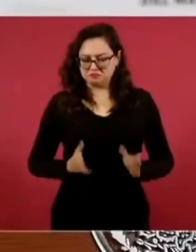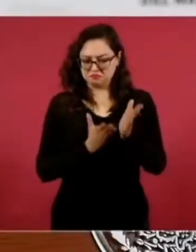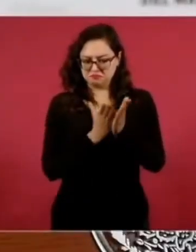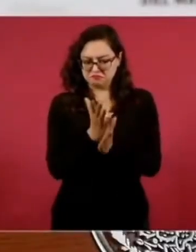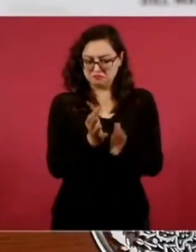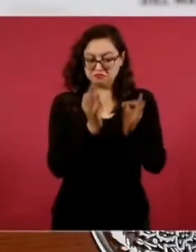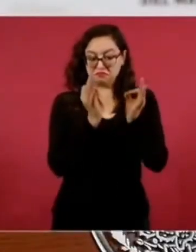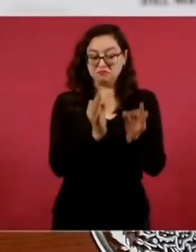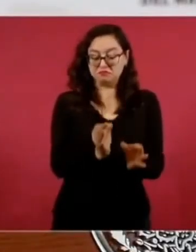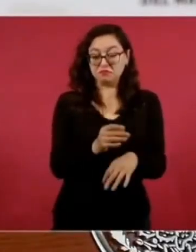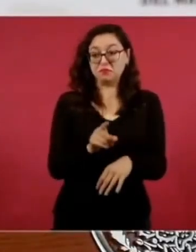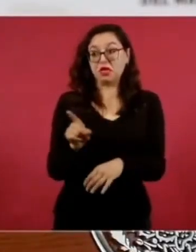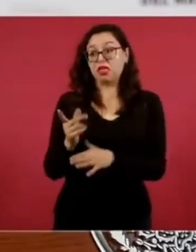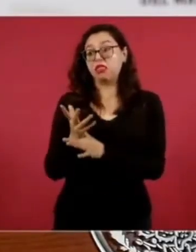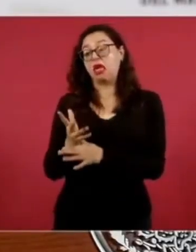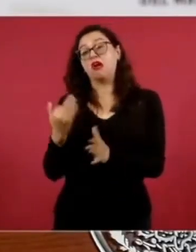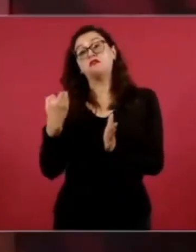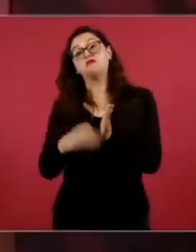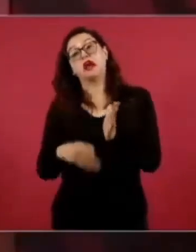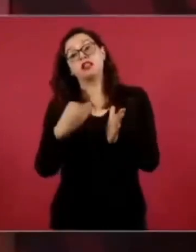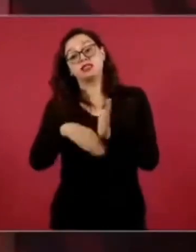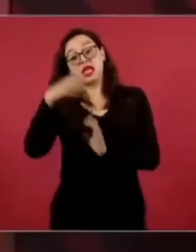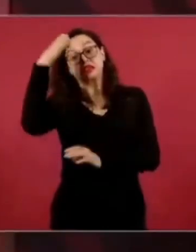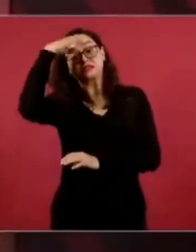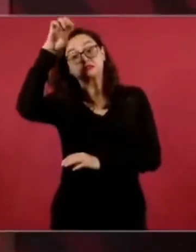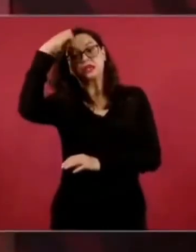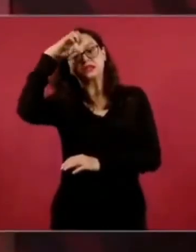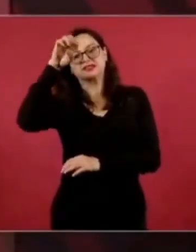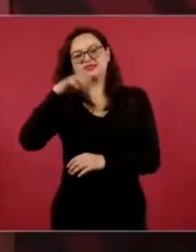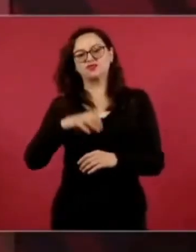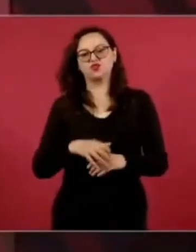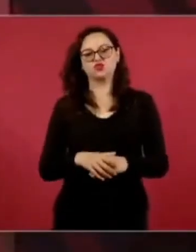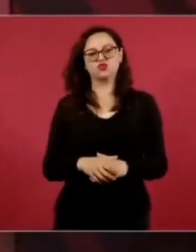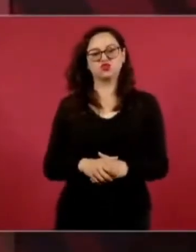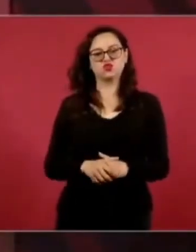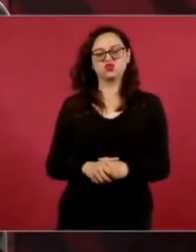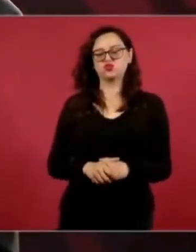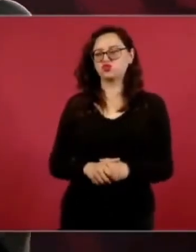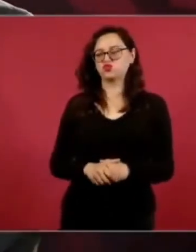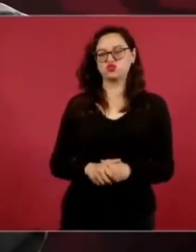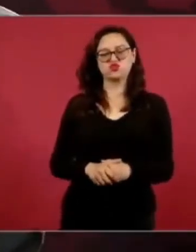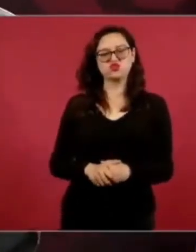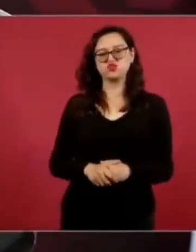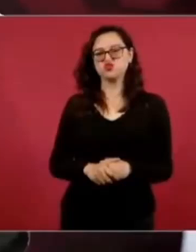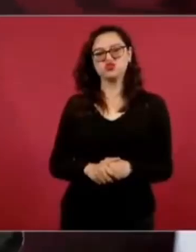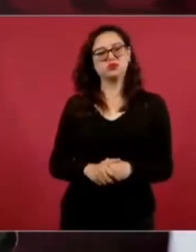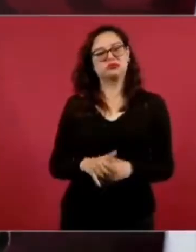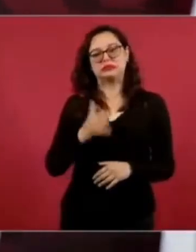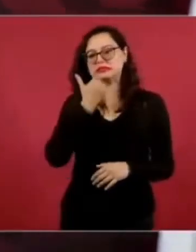porque entre más experiencia